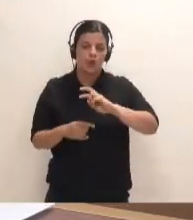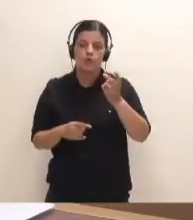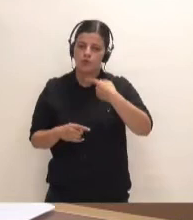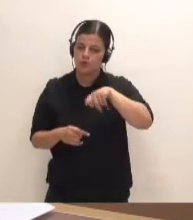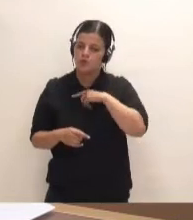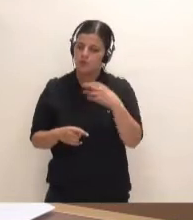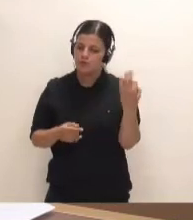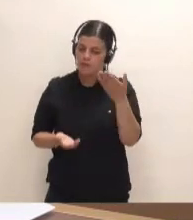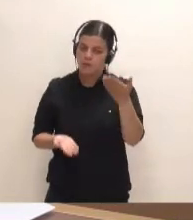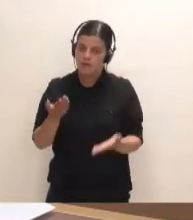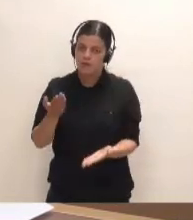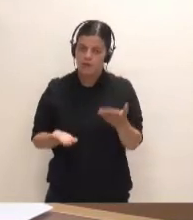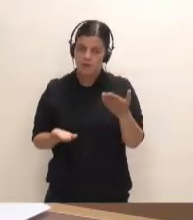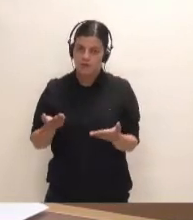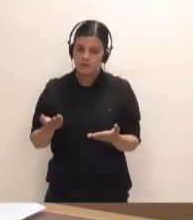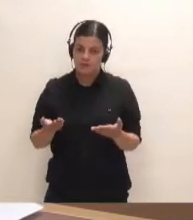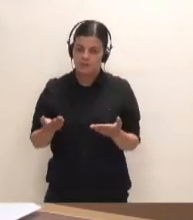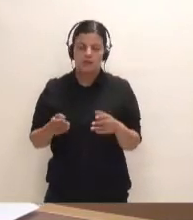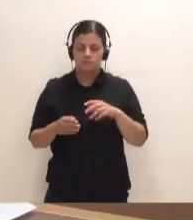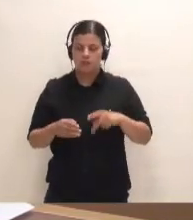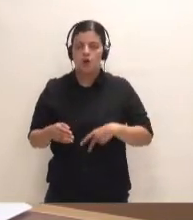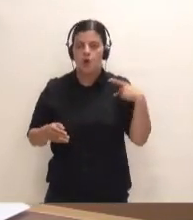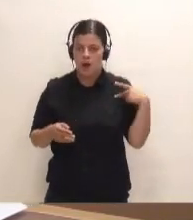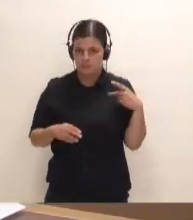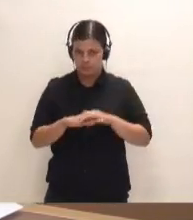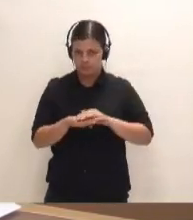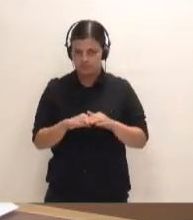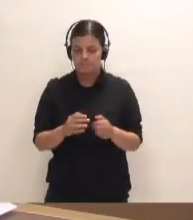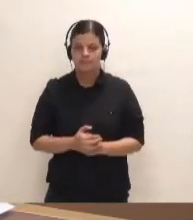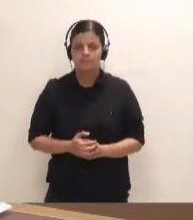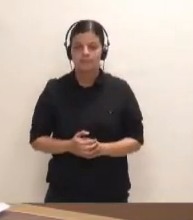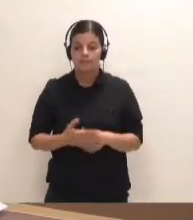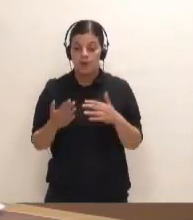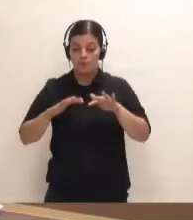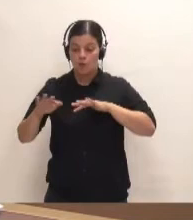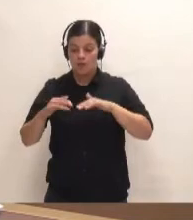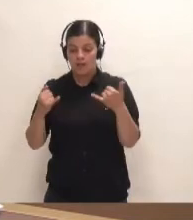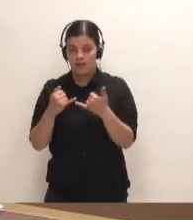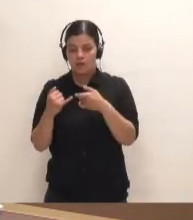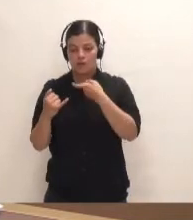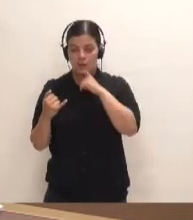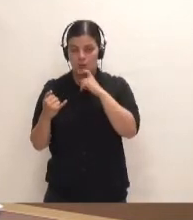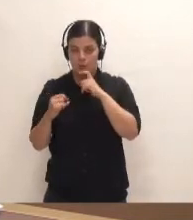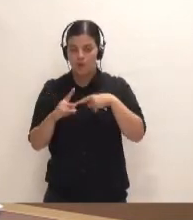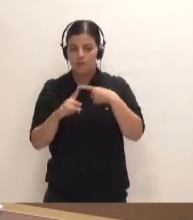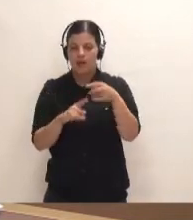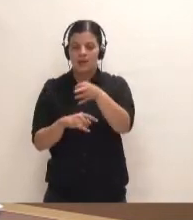evaluar en esa revisión global, cómo se produce la movilidad dentro de Tenerife y con las islas